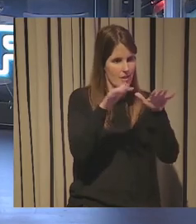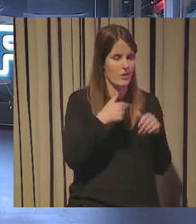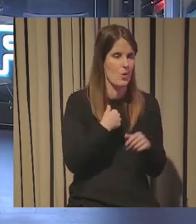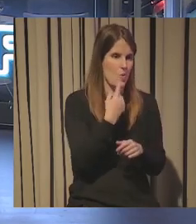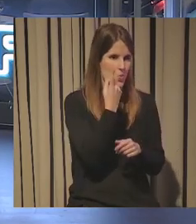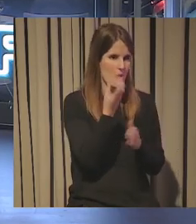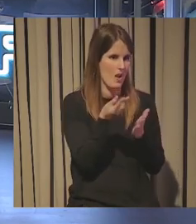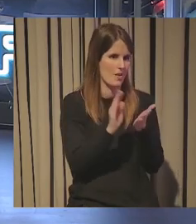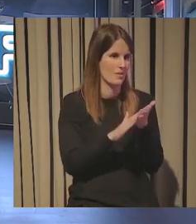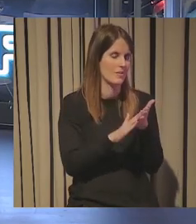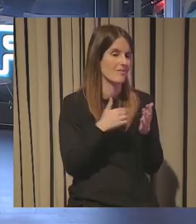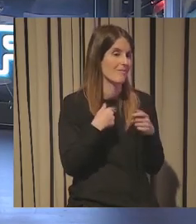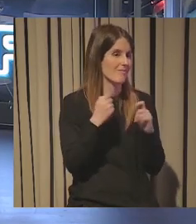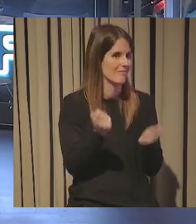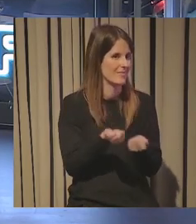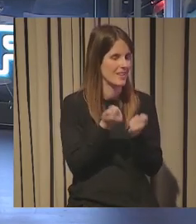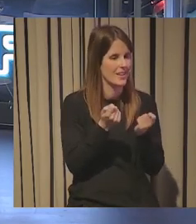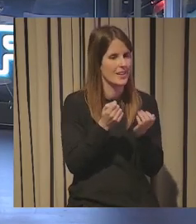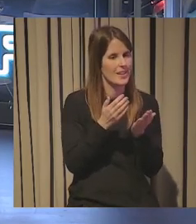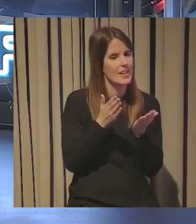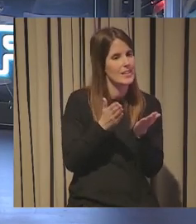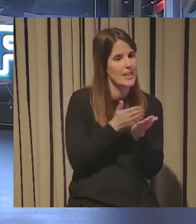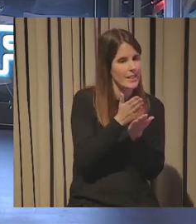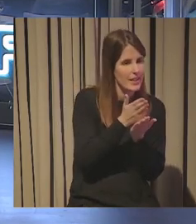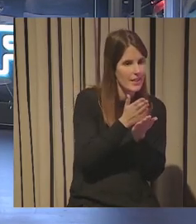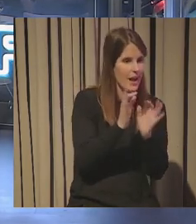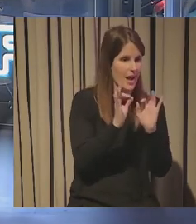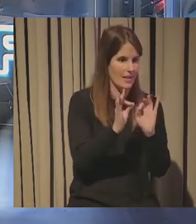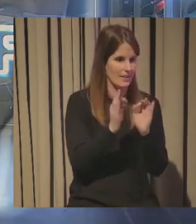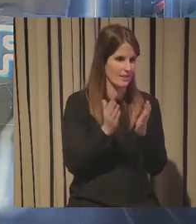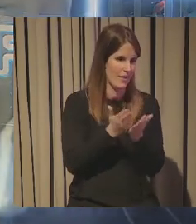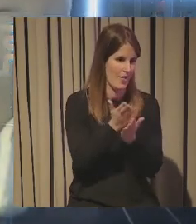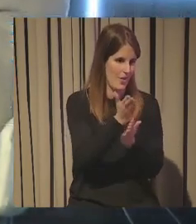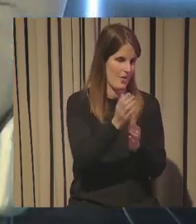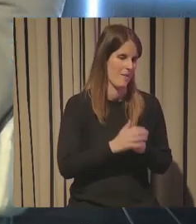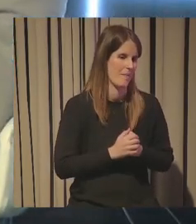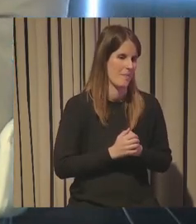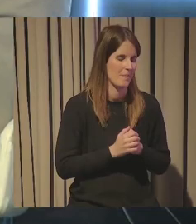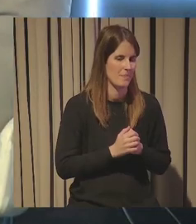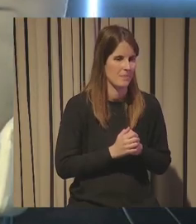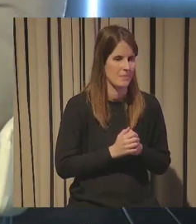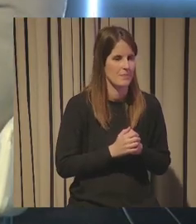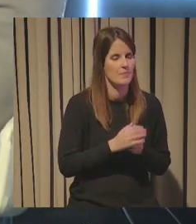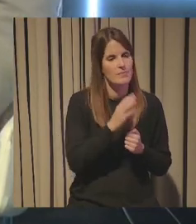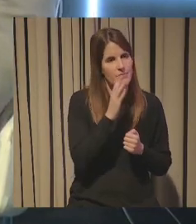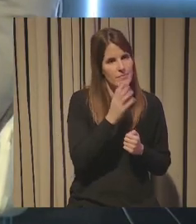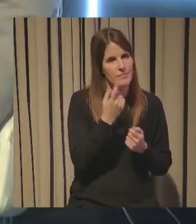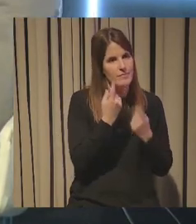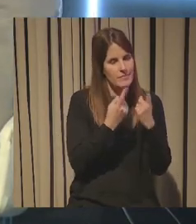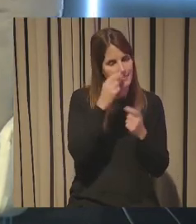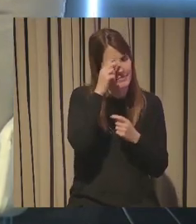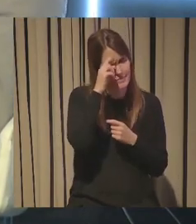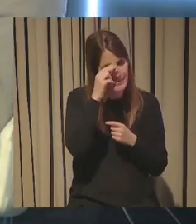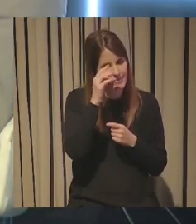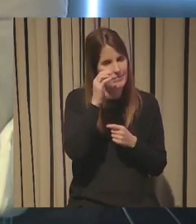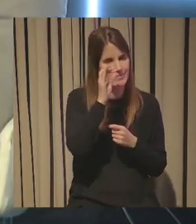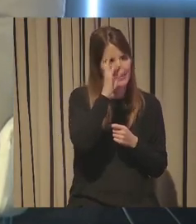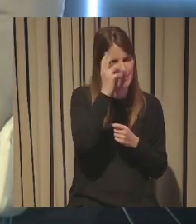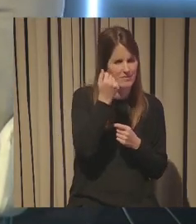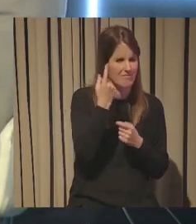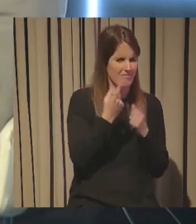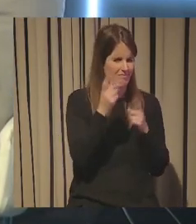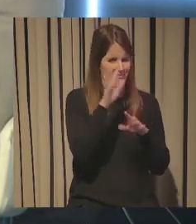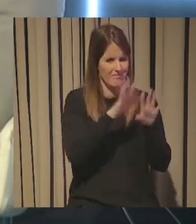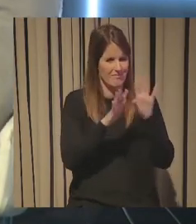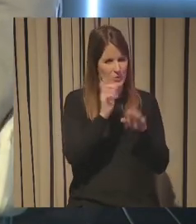momento de publicidad que es la tendencia como tendencia porque esto consolida que nos preocupa que ya esa palabra que antes no se entendía